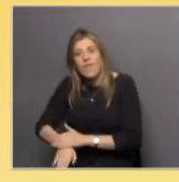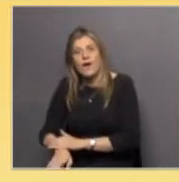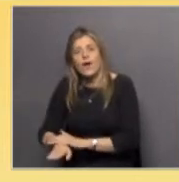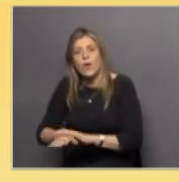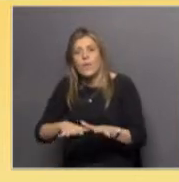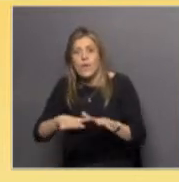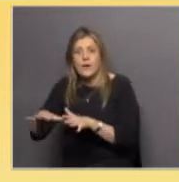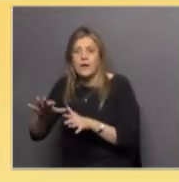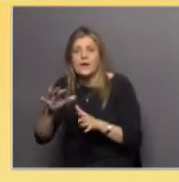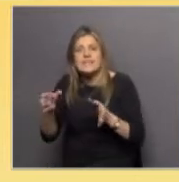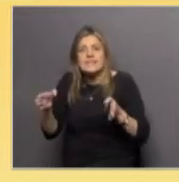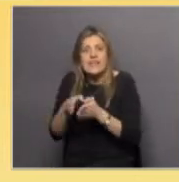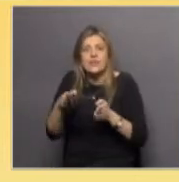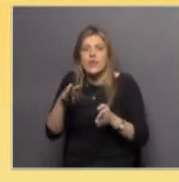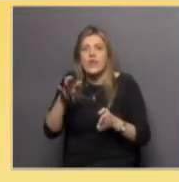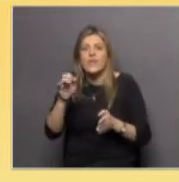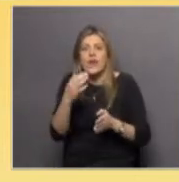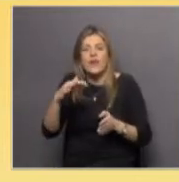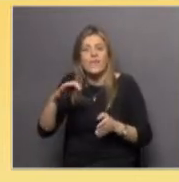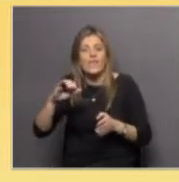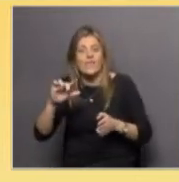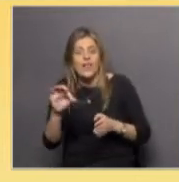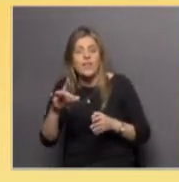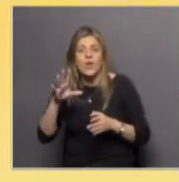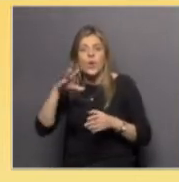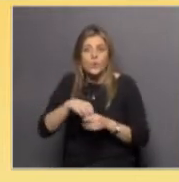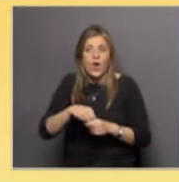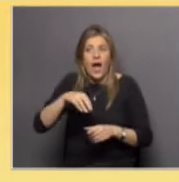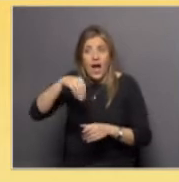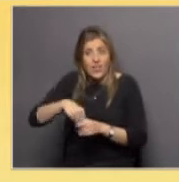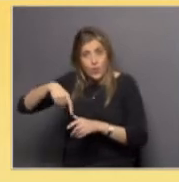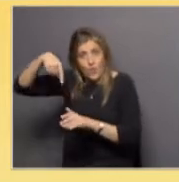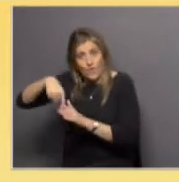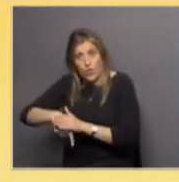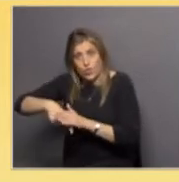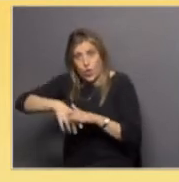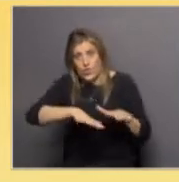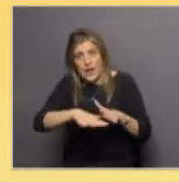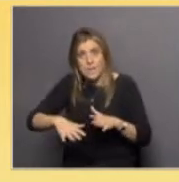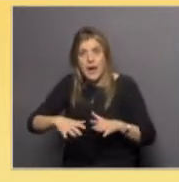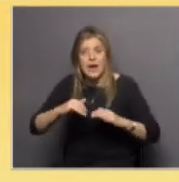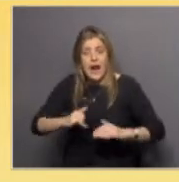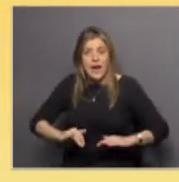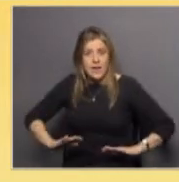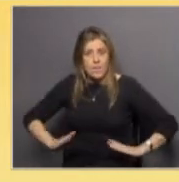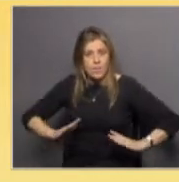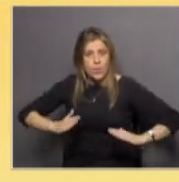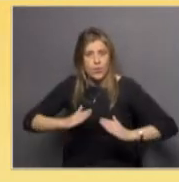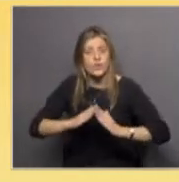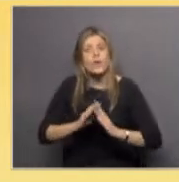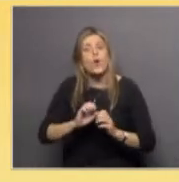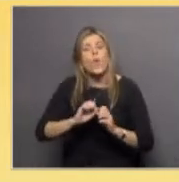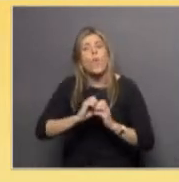estrecho de Branfil. En esta zona, el relieve del fondo marino es muy irregular. En existen montes submarinos, que son volcanes